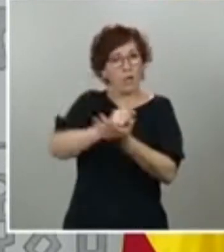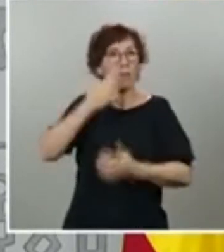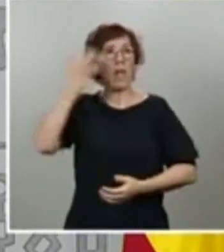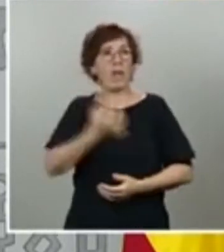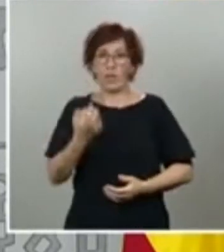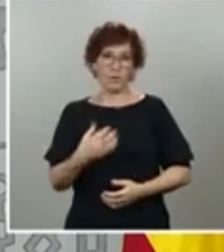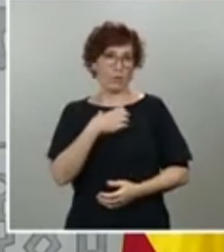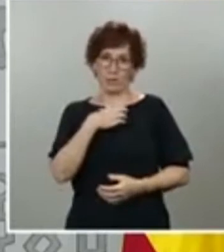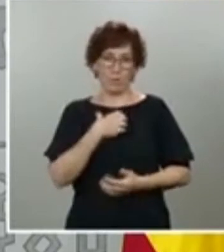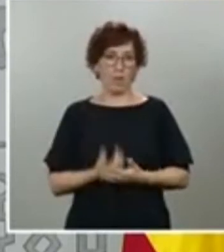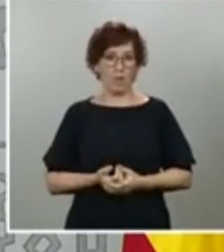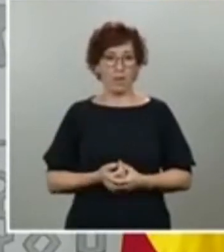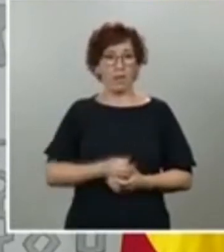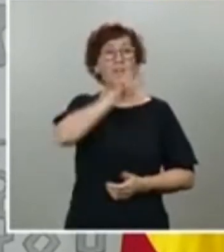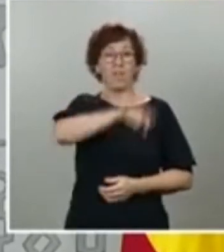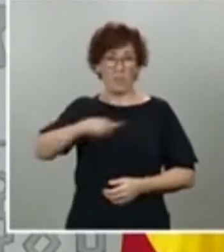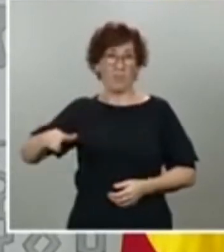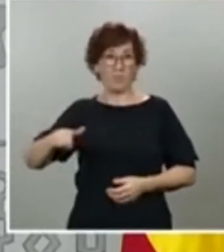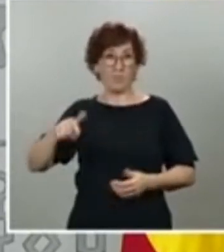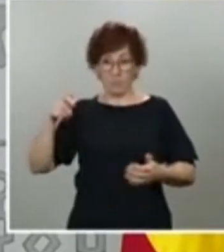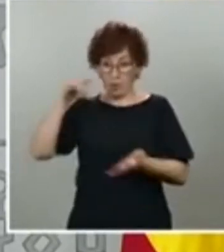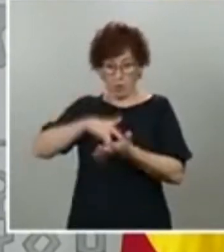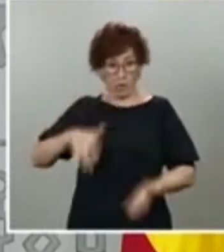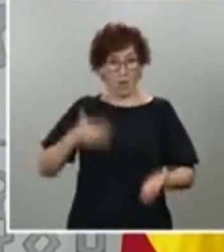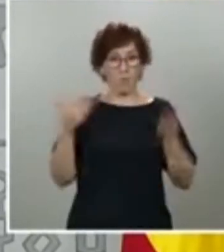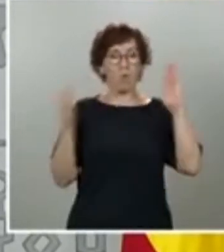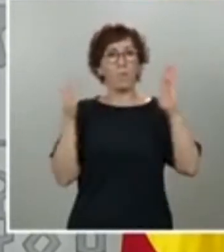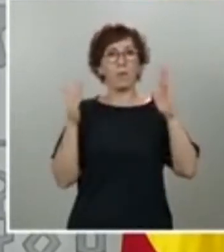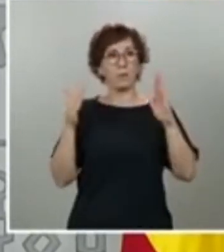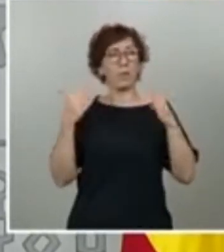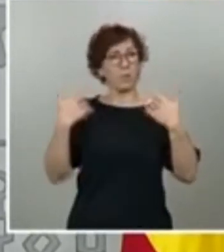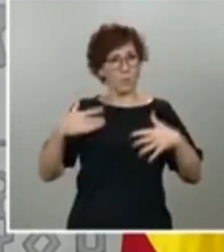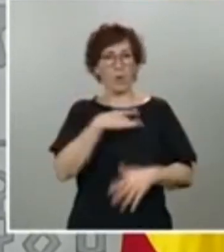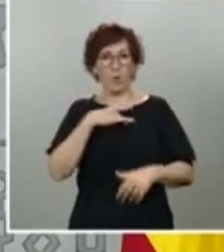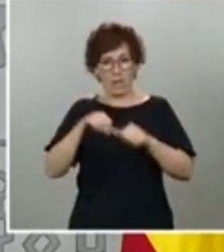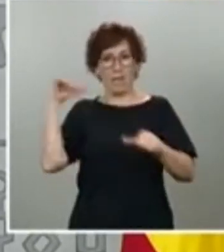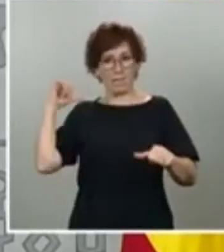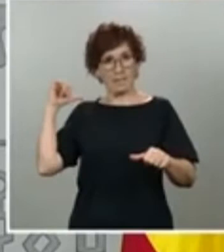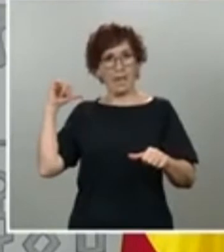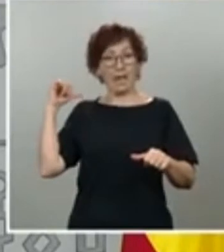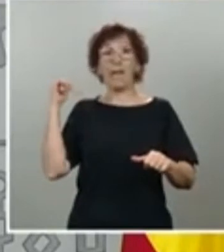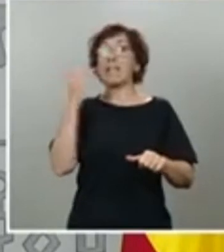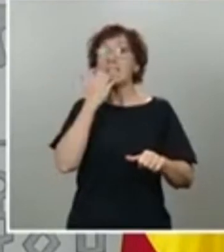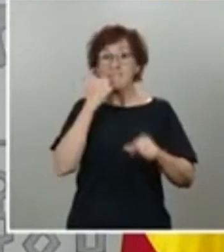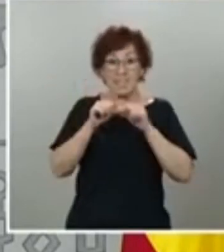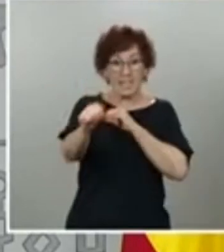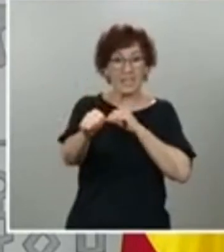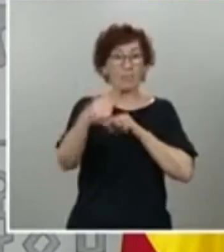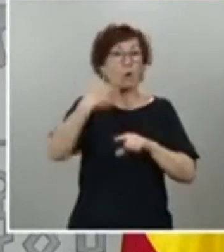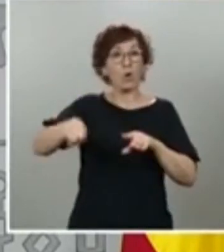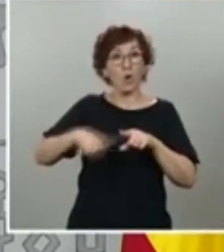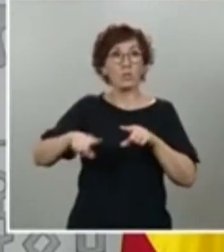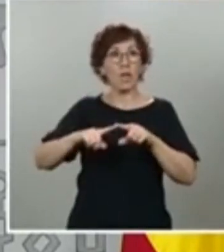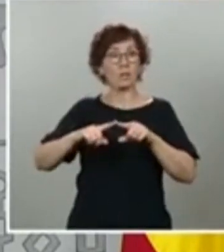ciudadanos lo sabéis bien, nos ha costado mucho y lo podemos echar por tierra si nos precipitamos o no hacemos caso de las